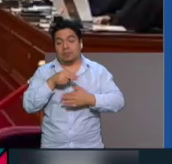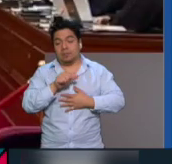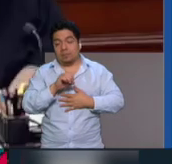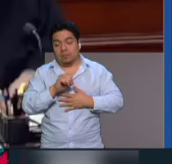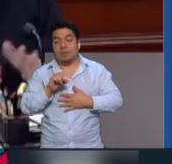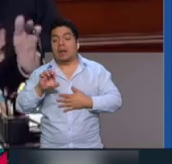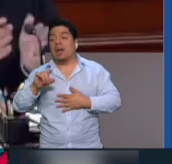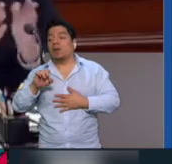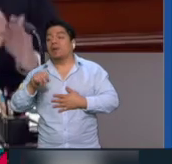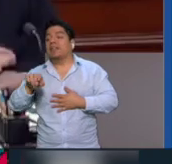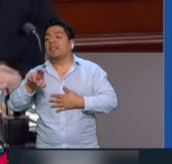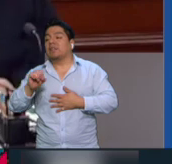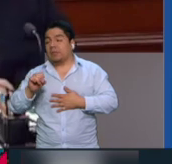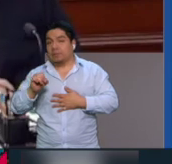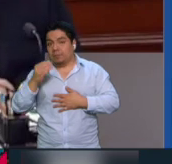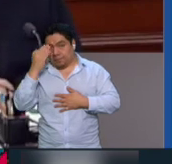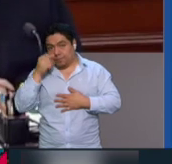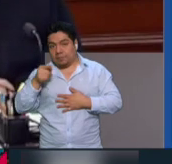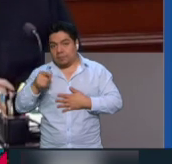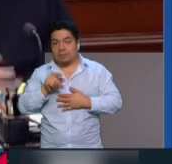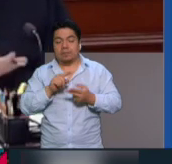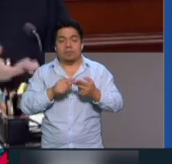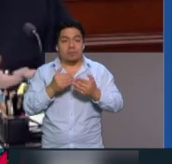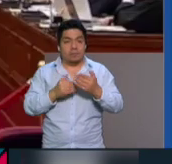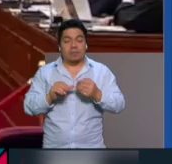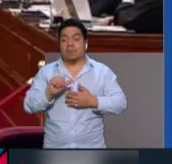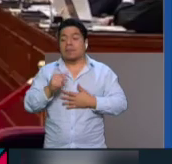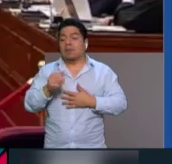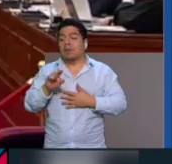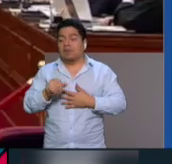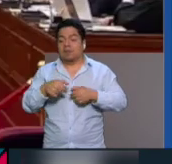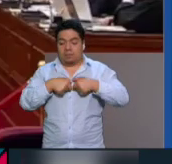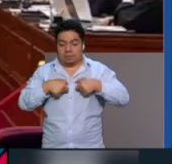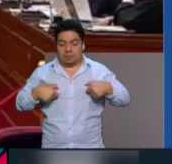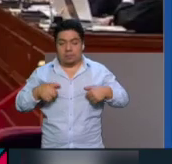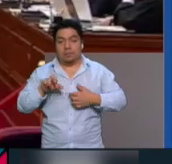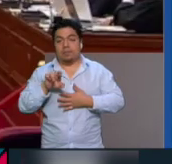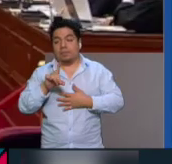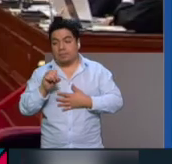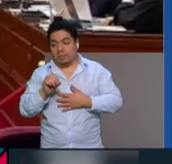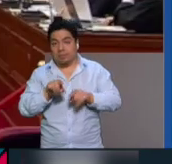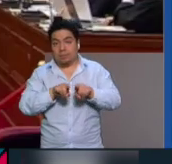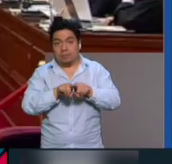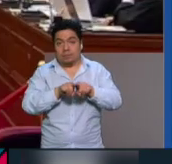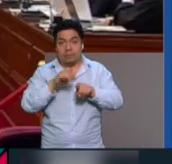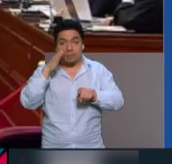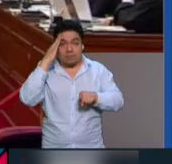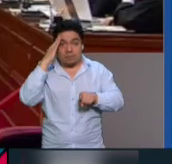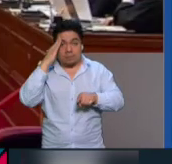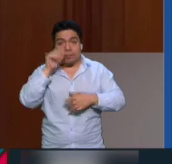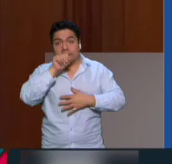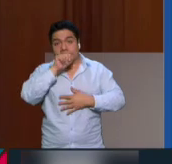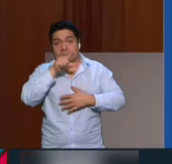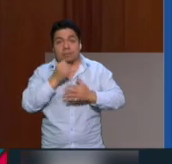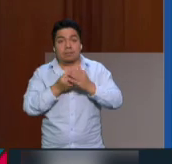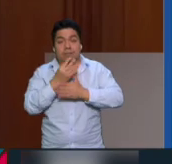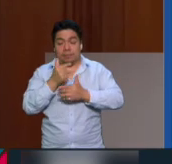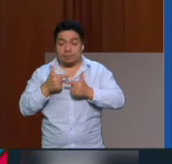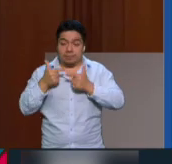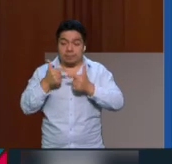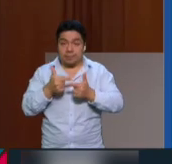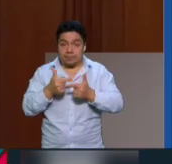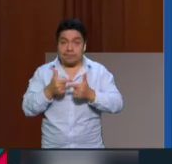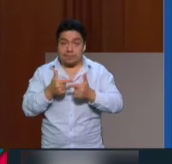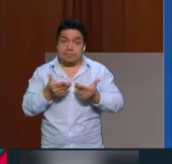Caro Quintero o recientemente a Abraham Oseguera Cervantes Arias Elrodo, hermano del líder del cártel Jalisco Nueva Generación.